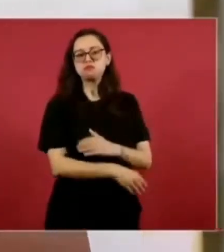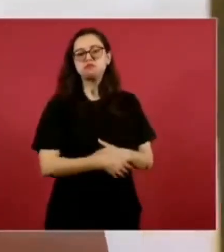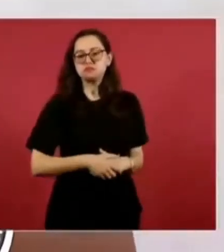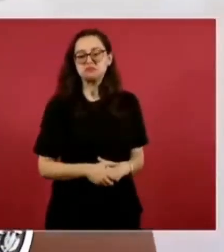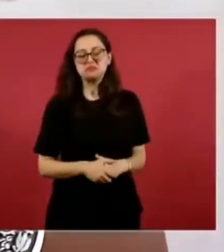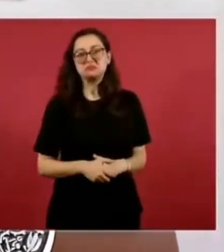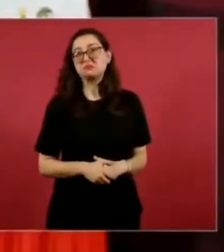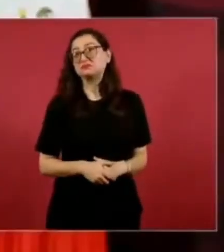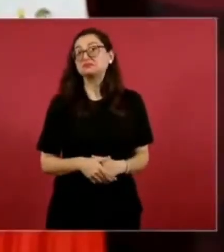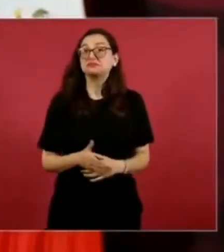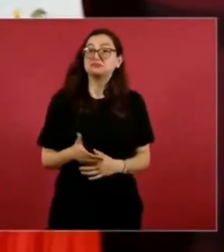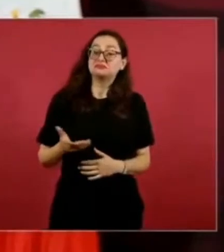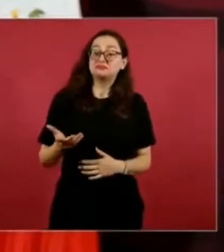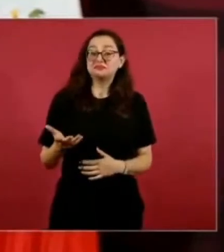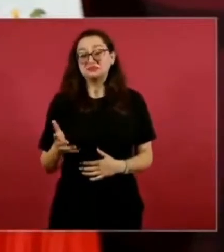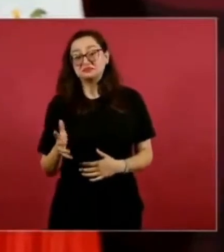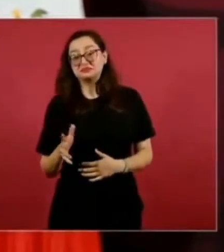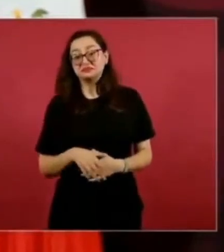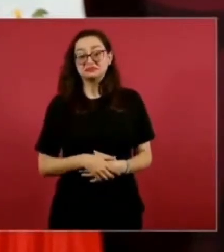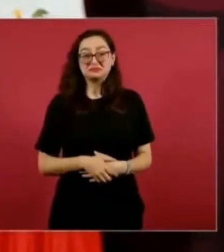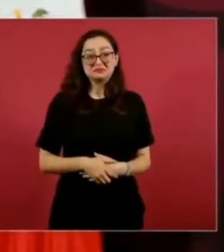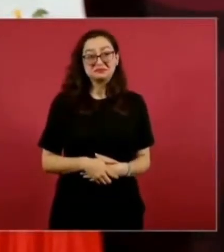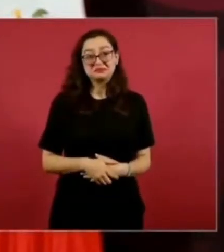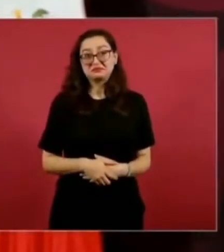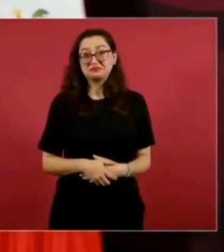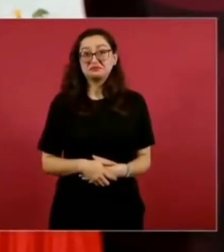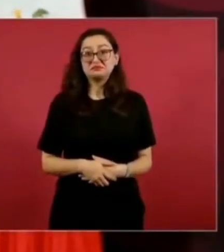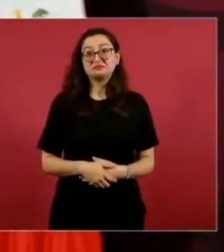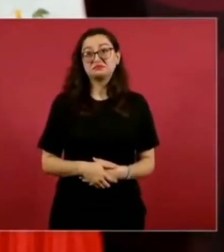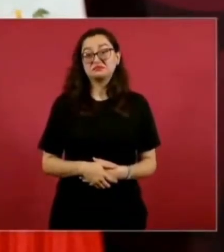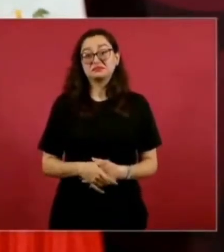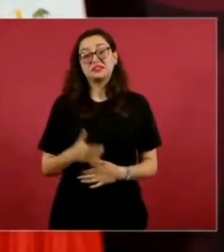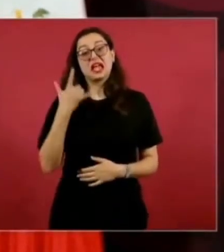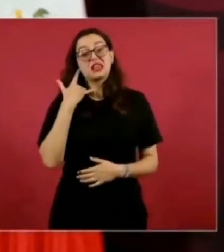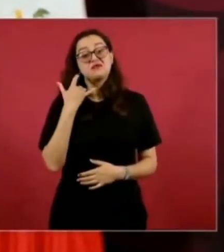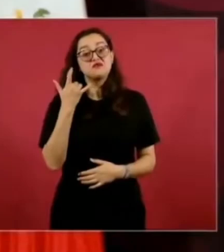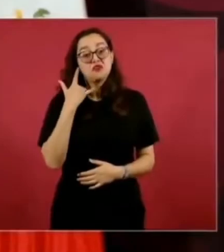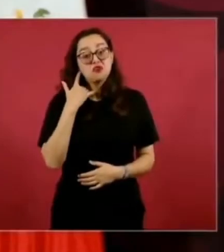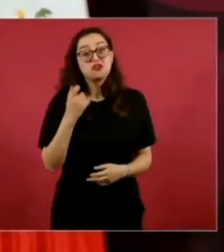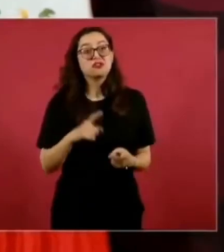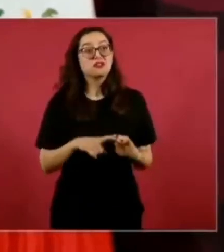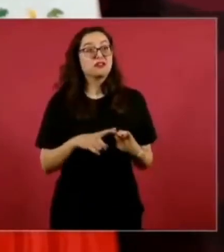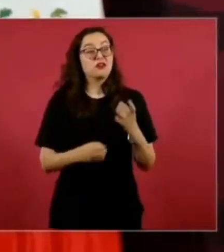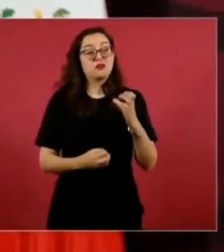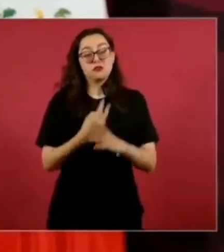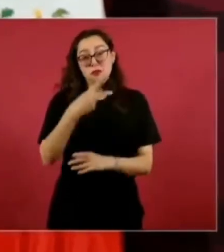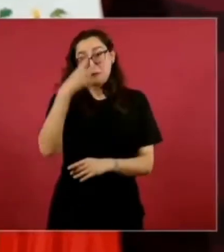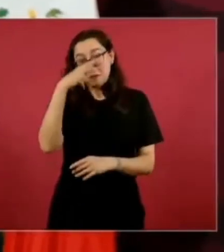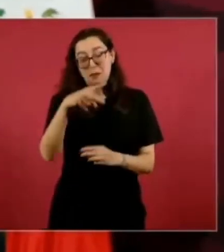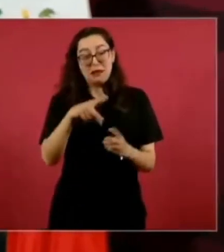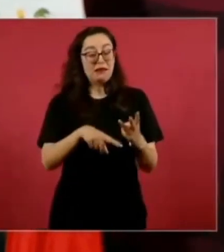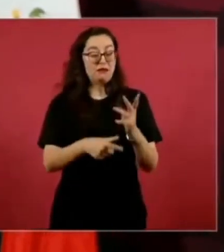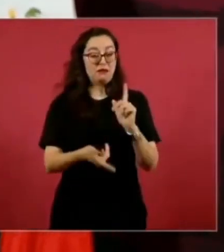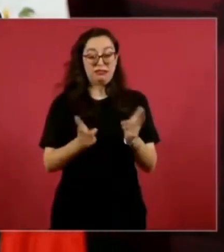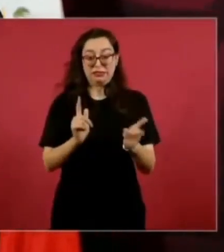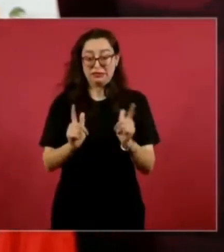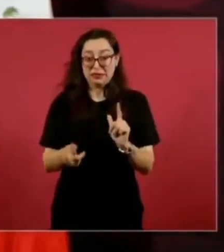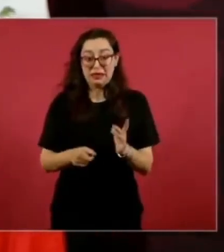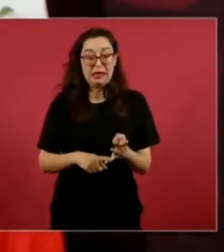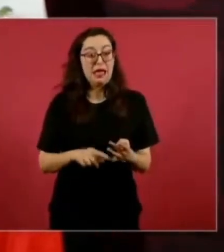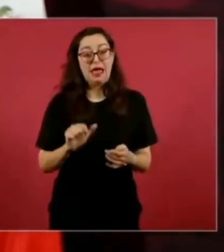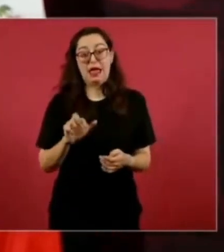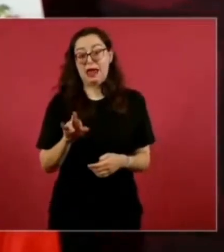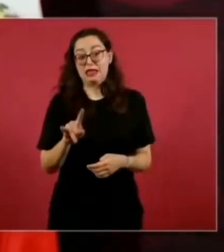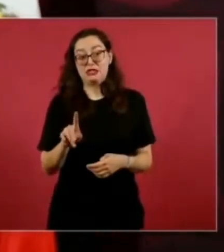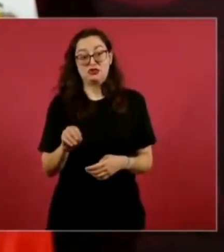California, en Nuevo México, en Texas, en Arizona